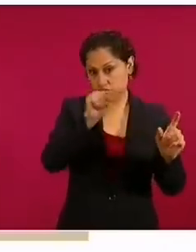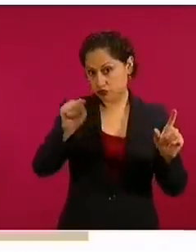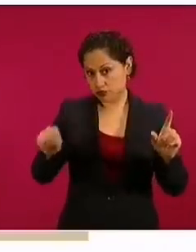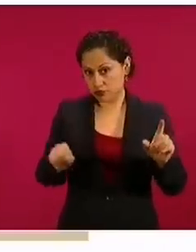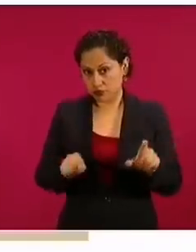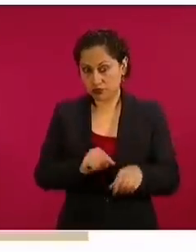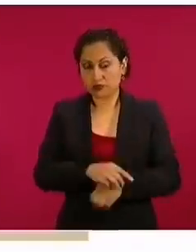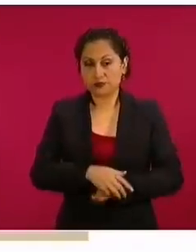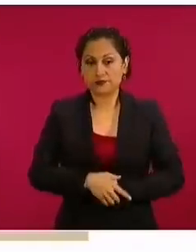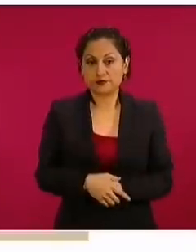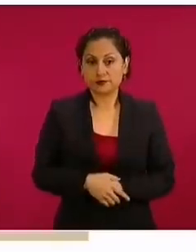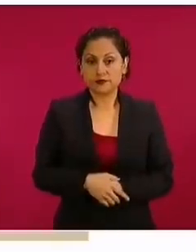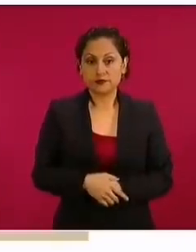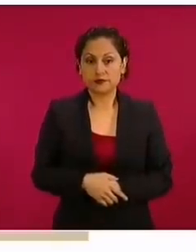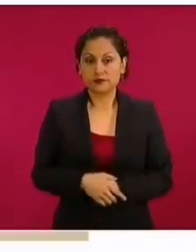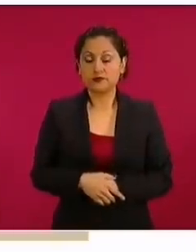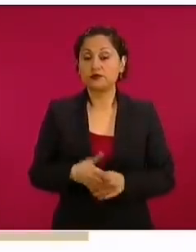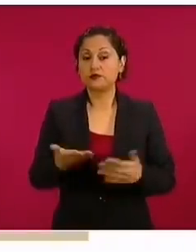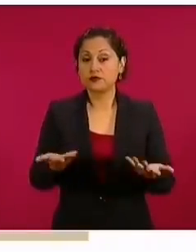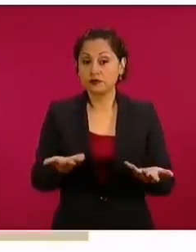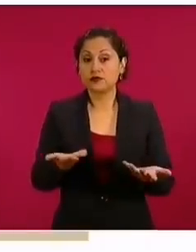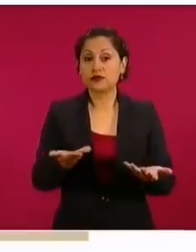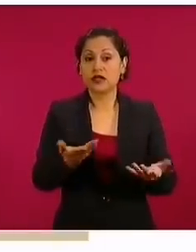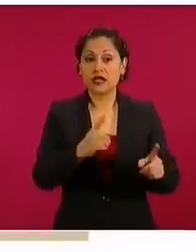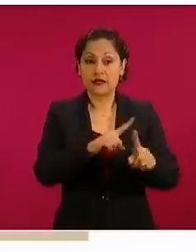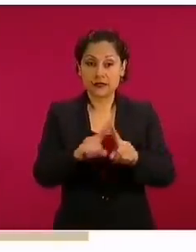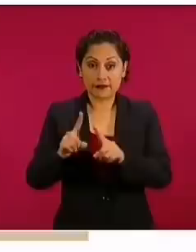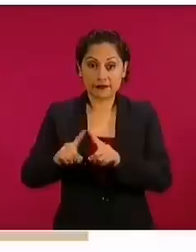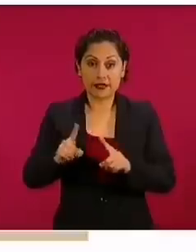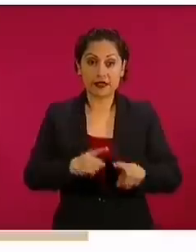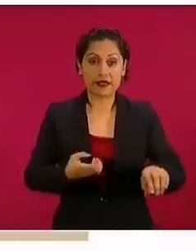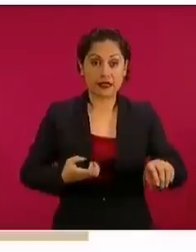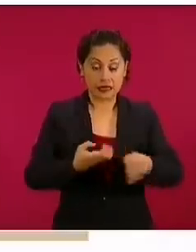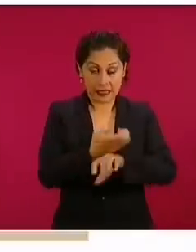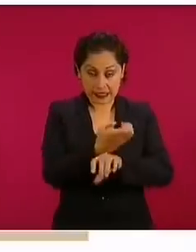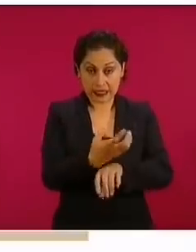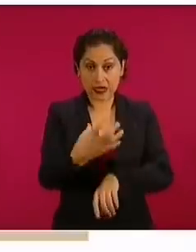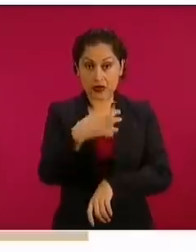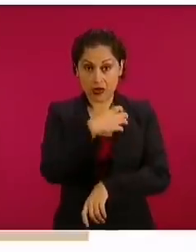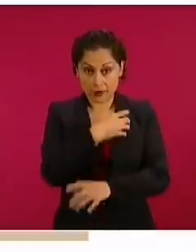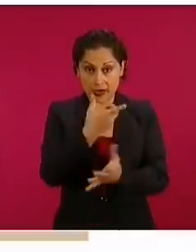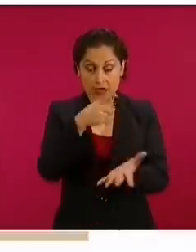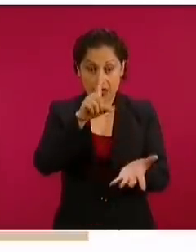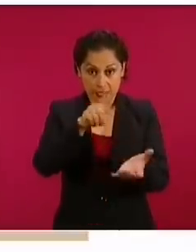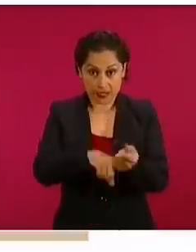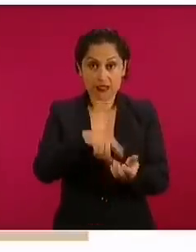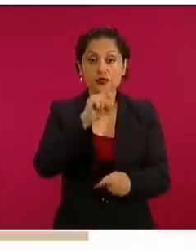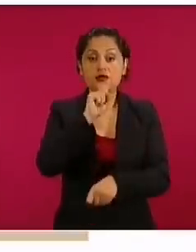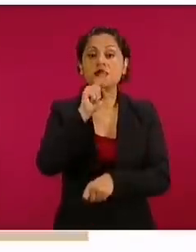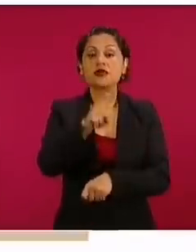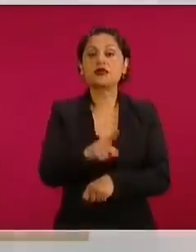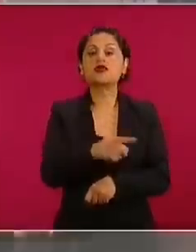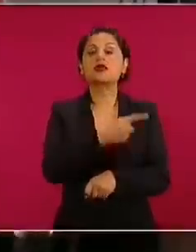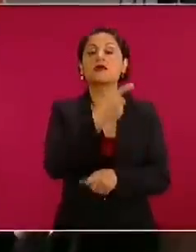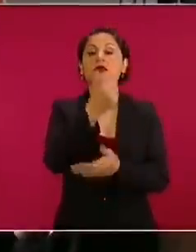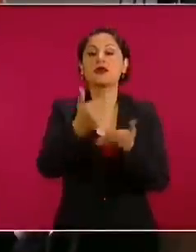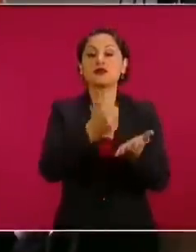Se tomarán todas las capitales y la segunda ciudad importante de ese estado.